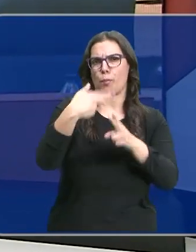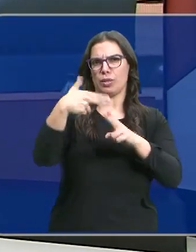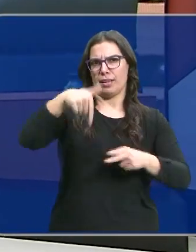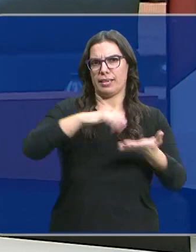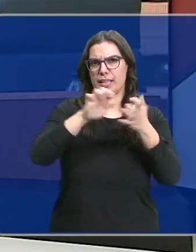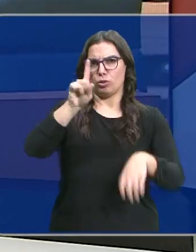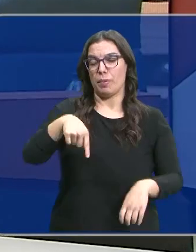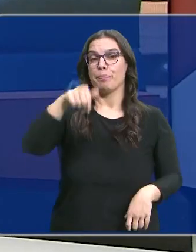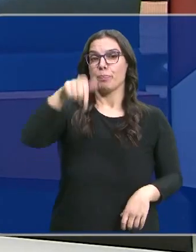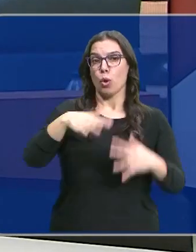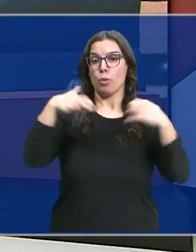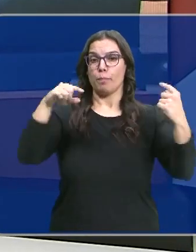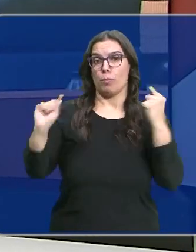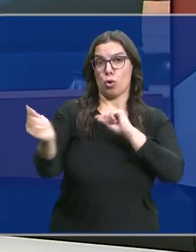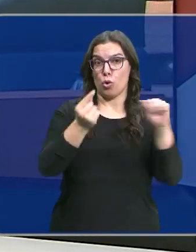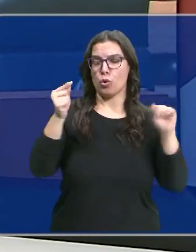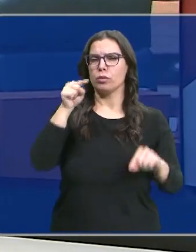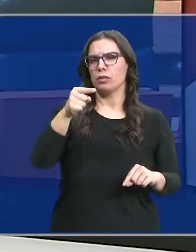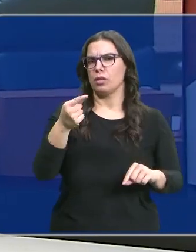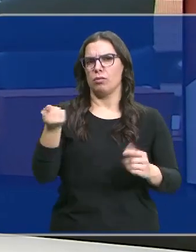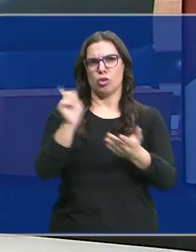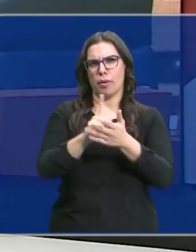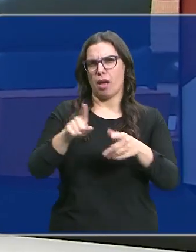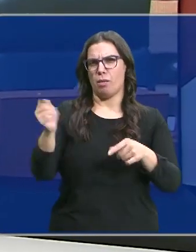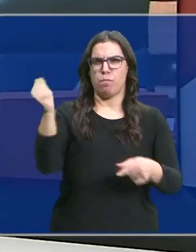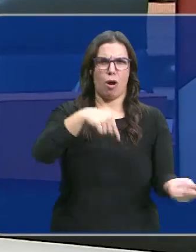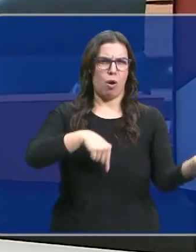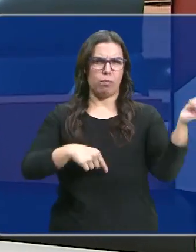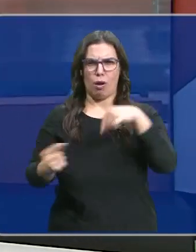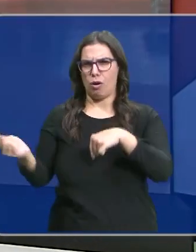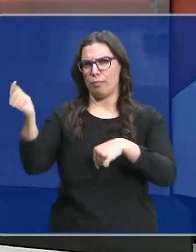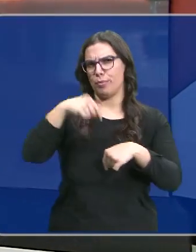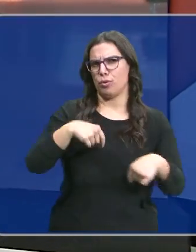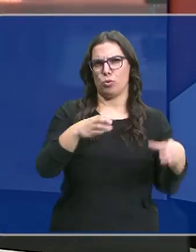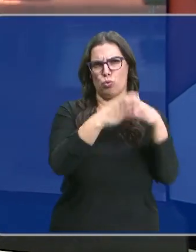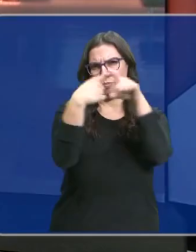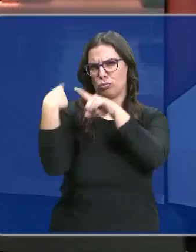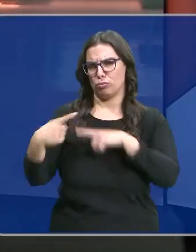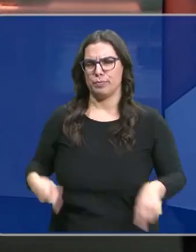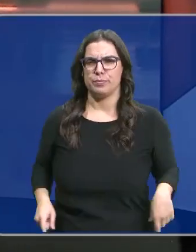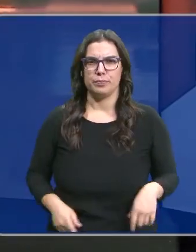Hoy se ha reanudado el Pleno de las Cortes y de nuevo continuos reproches entre los grupos parlamentarios, Ana.